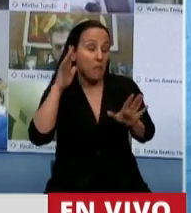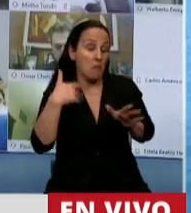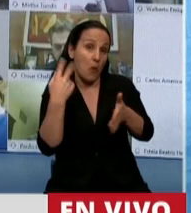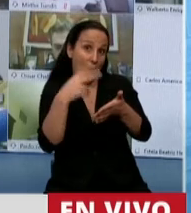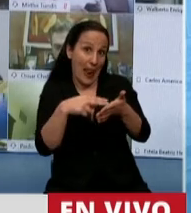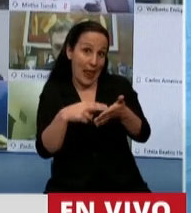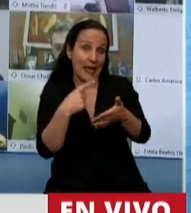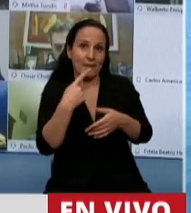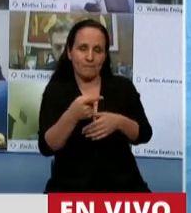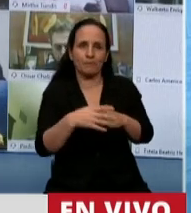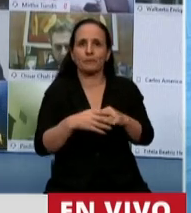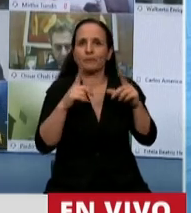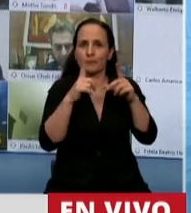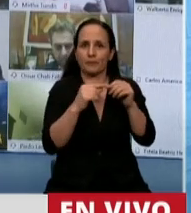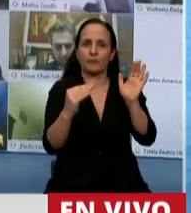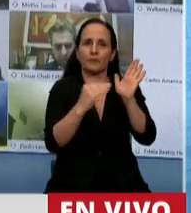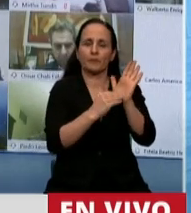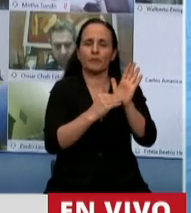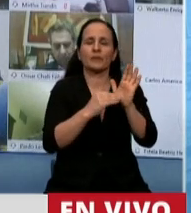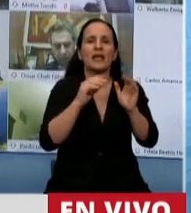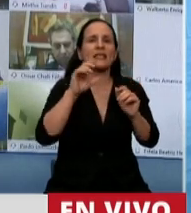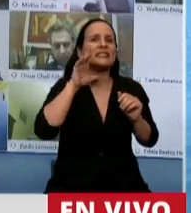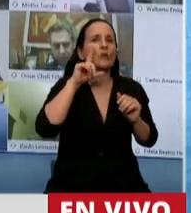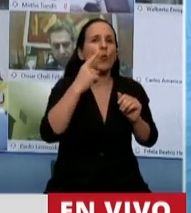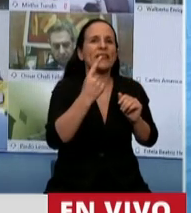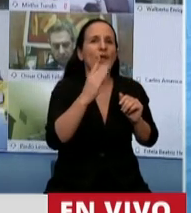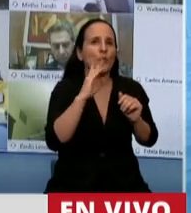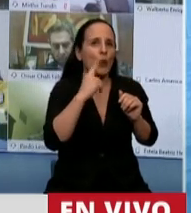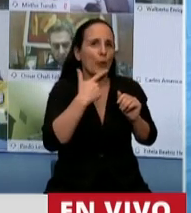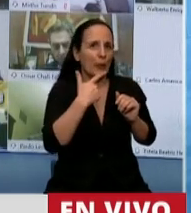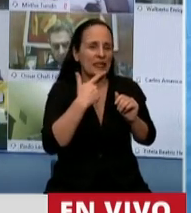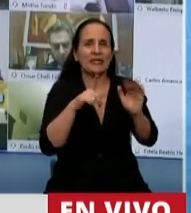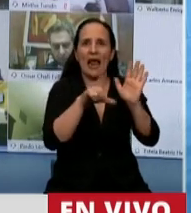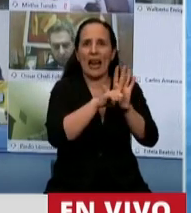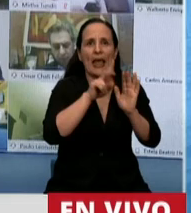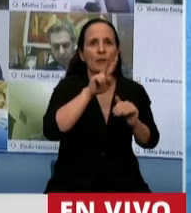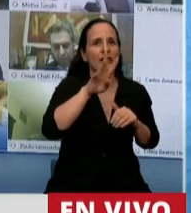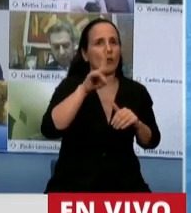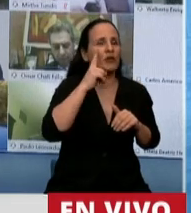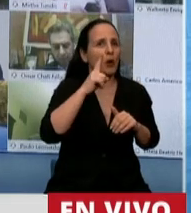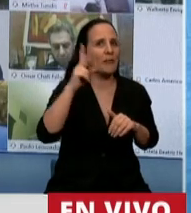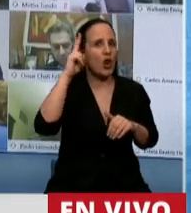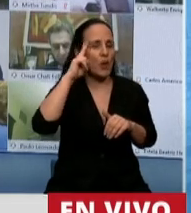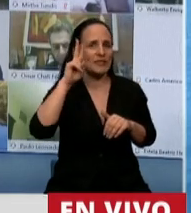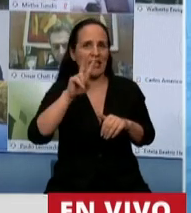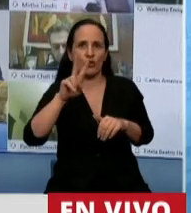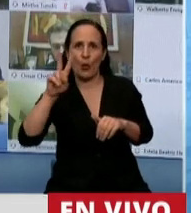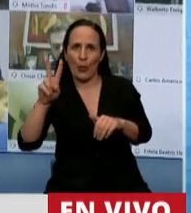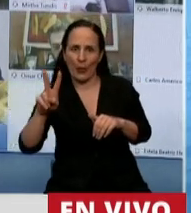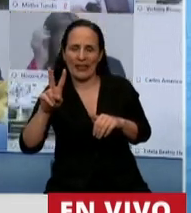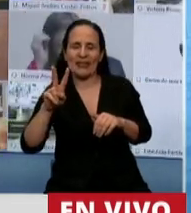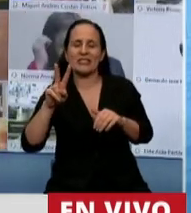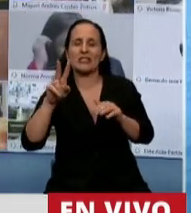Incorpórese como artículo 51 bis a la ley número 24.922 y sus